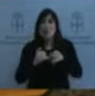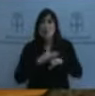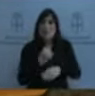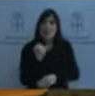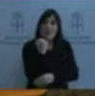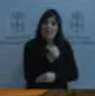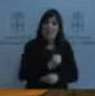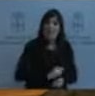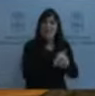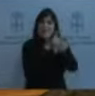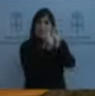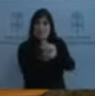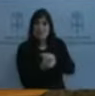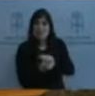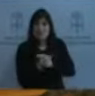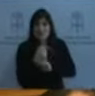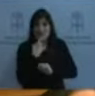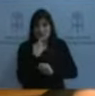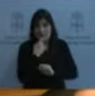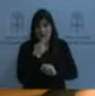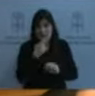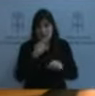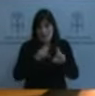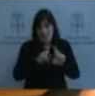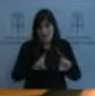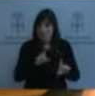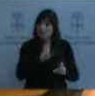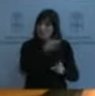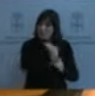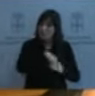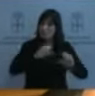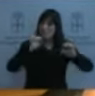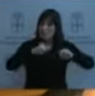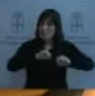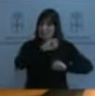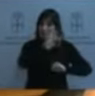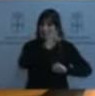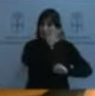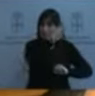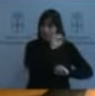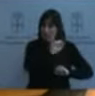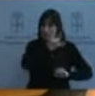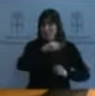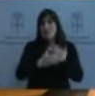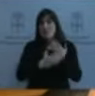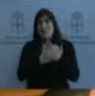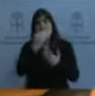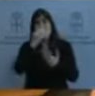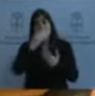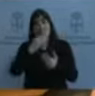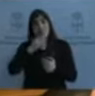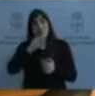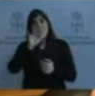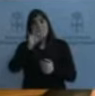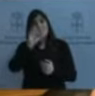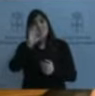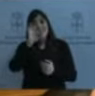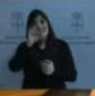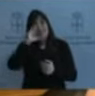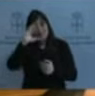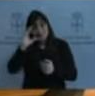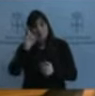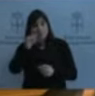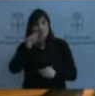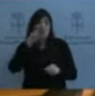plasmada en un convenio entre el IDEPA y la Fundación CETIC, y se concentra en la llamada red de centros SAT. El año